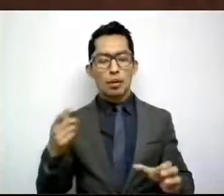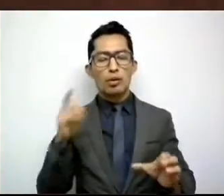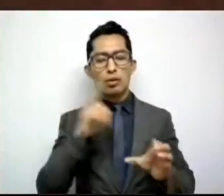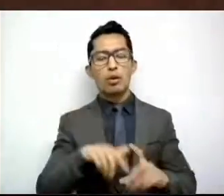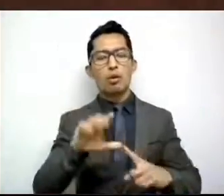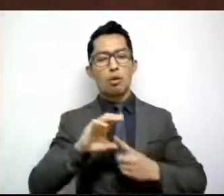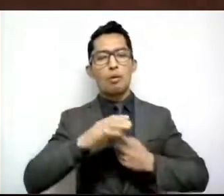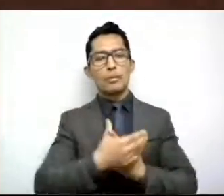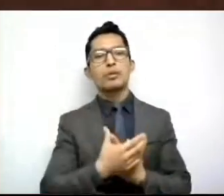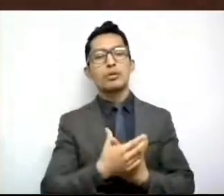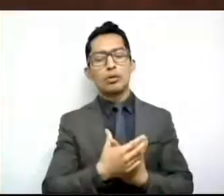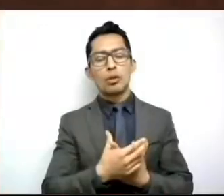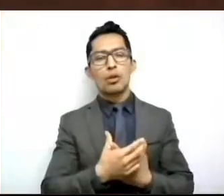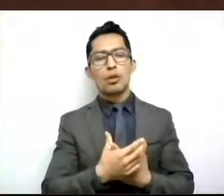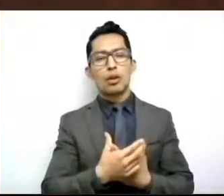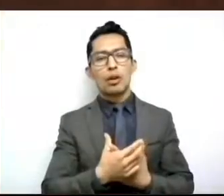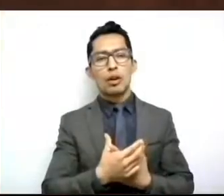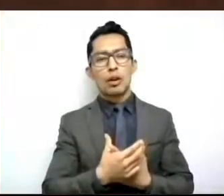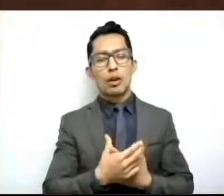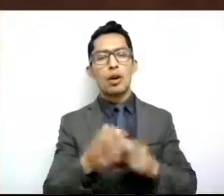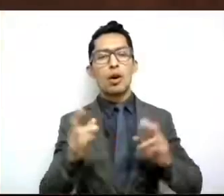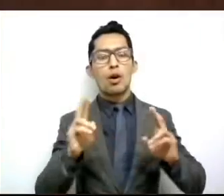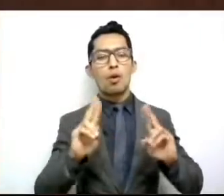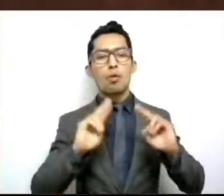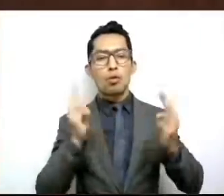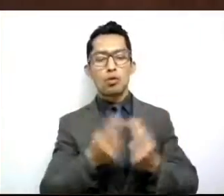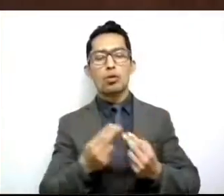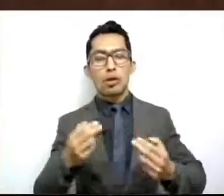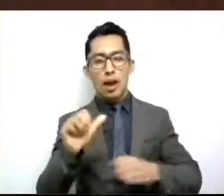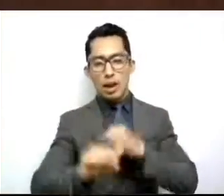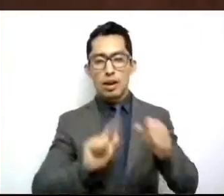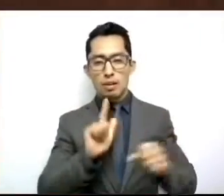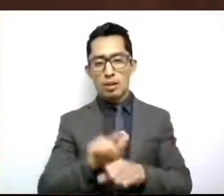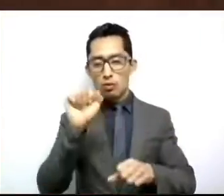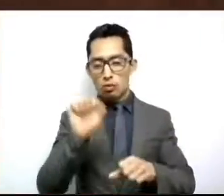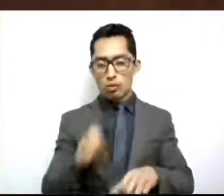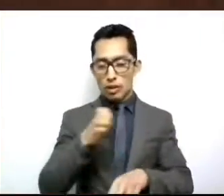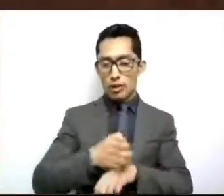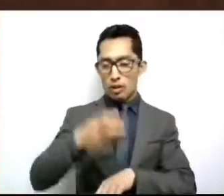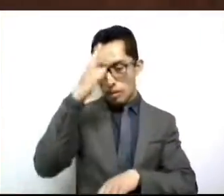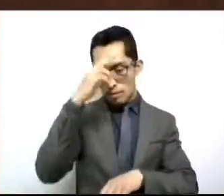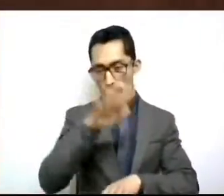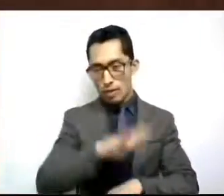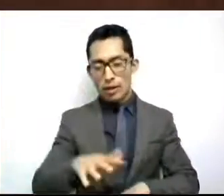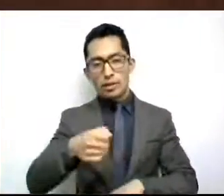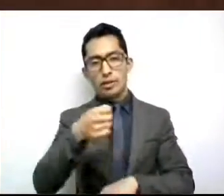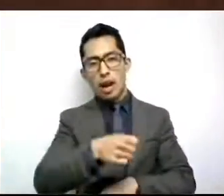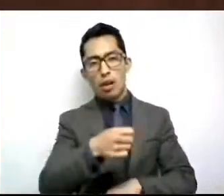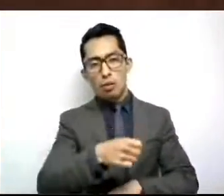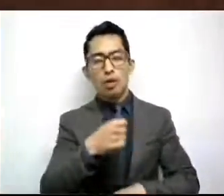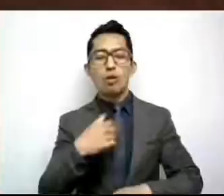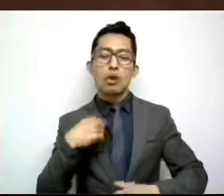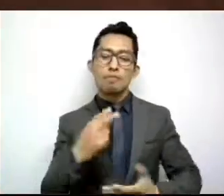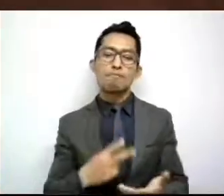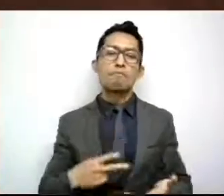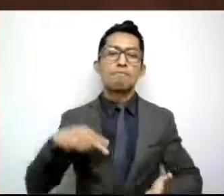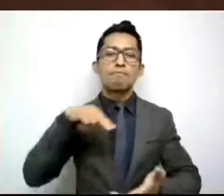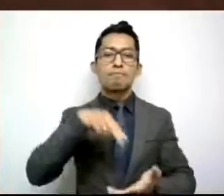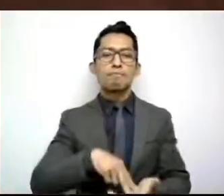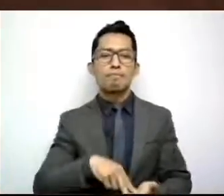de la Unión Ganadera del Sur del Estado de México. Acudo a este pleno